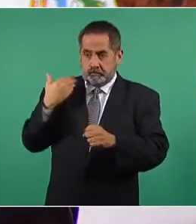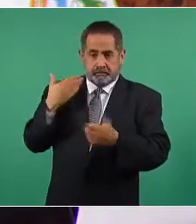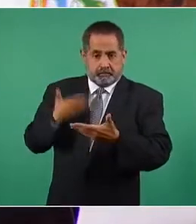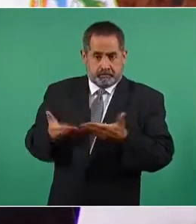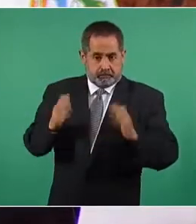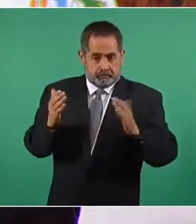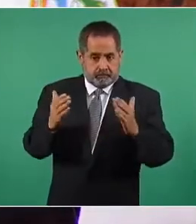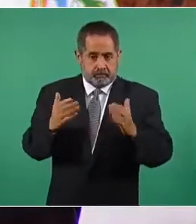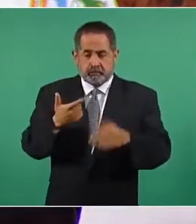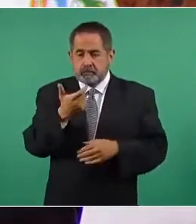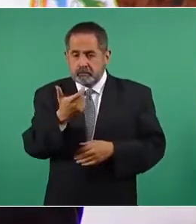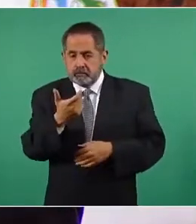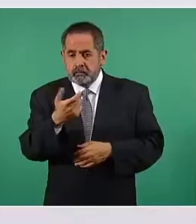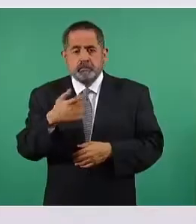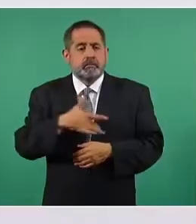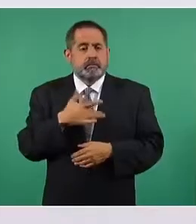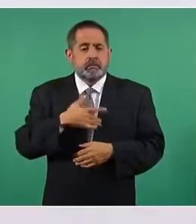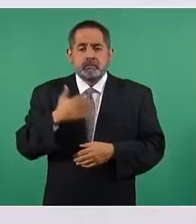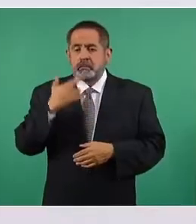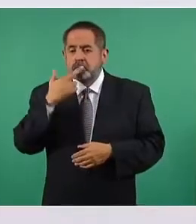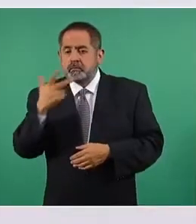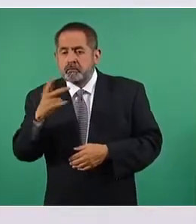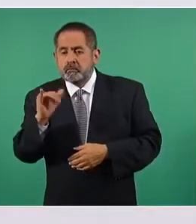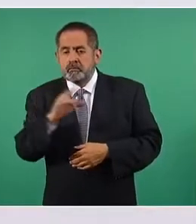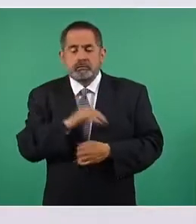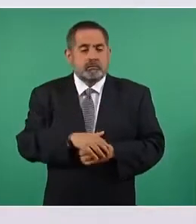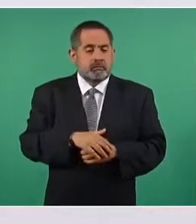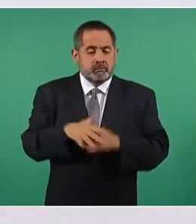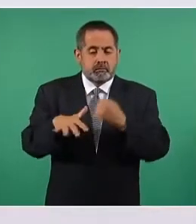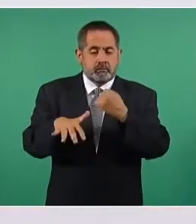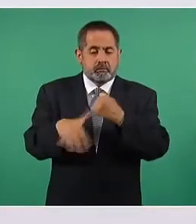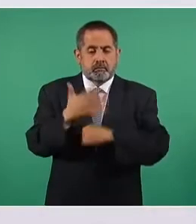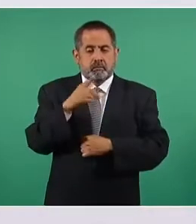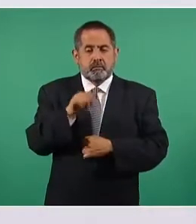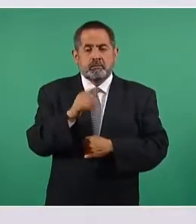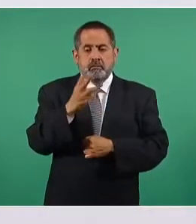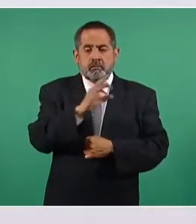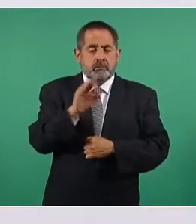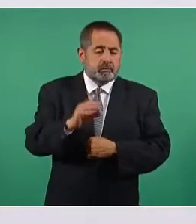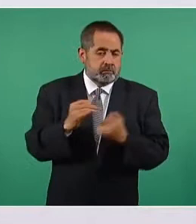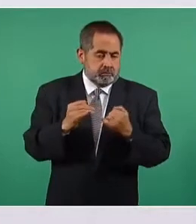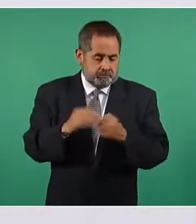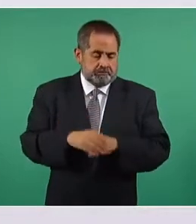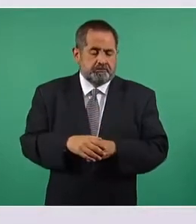Mejor 15.3 por ciento, igual